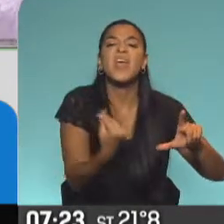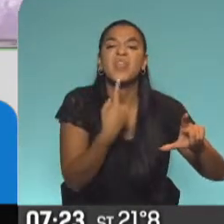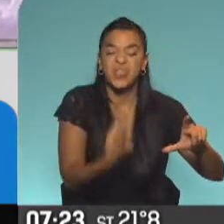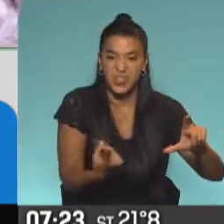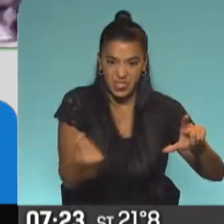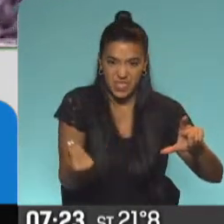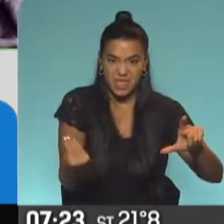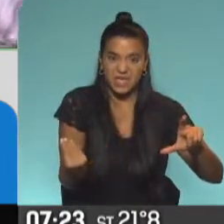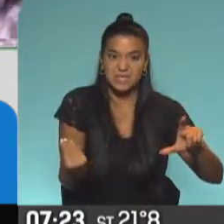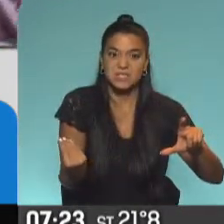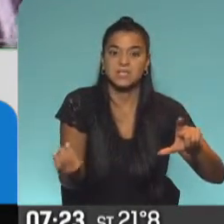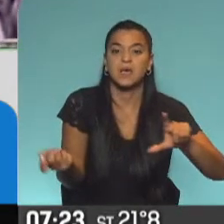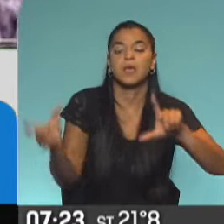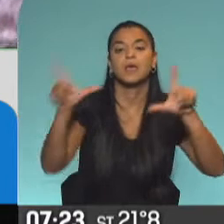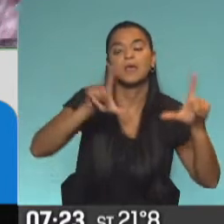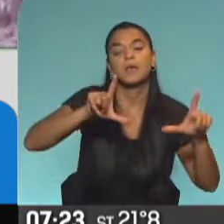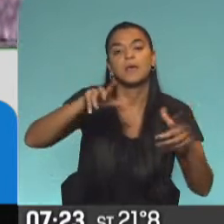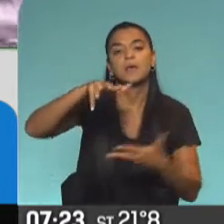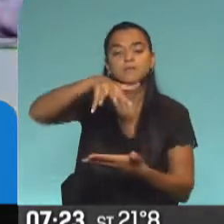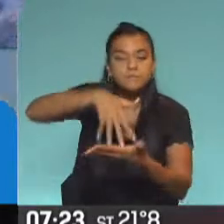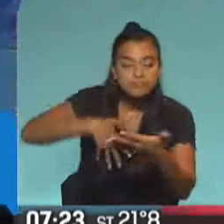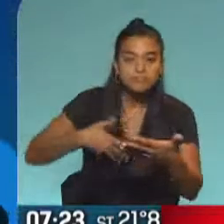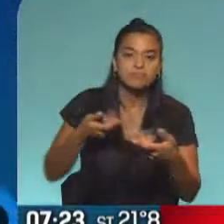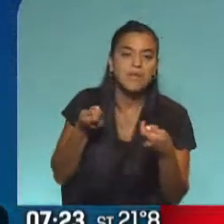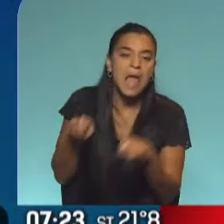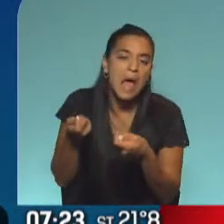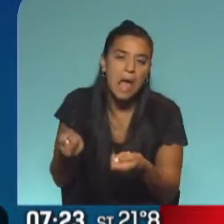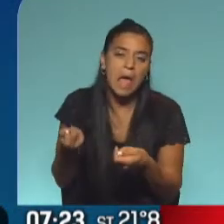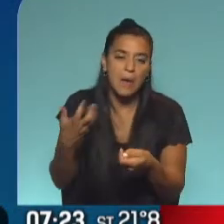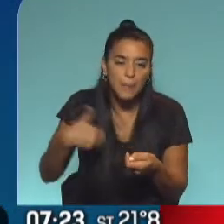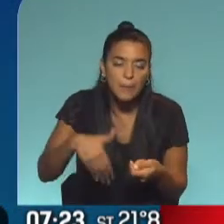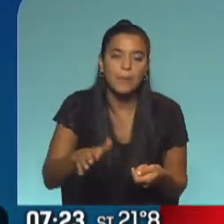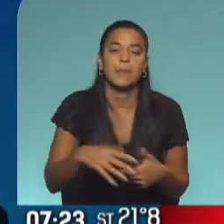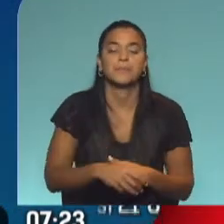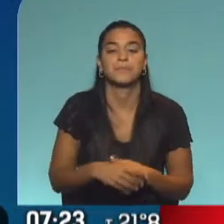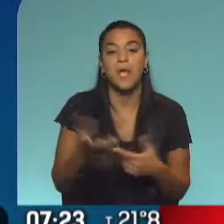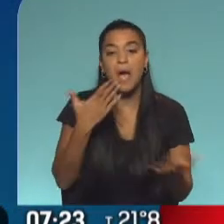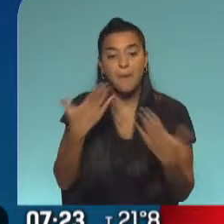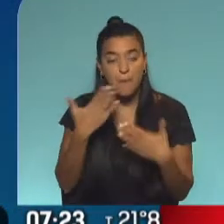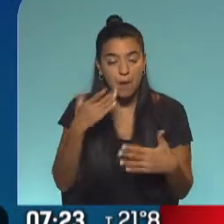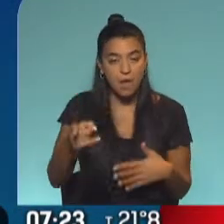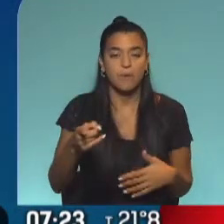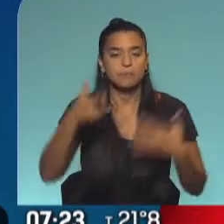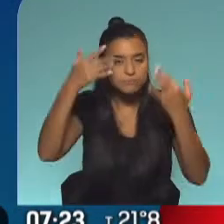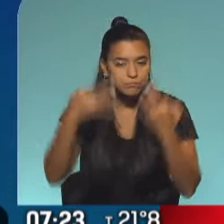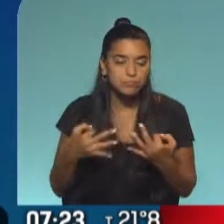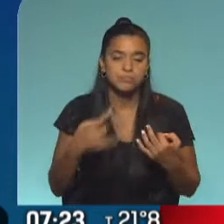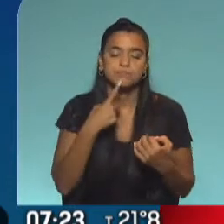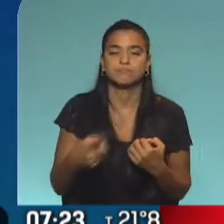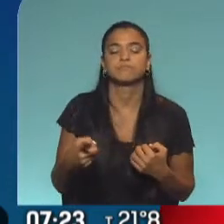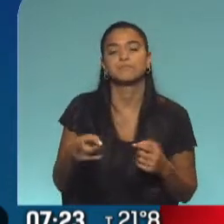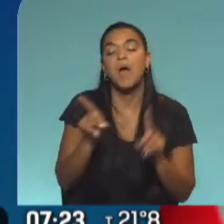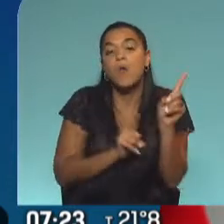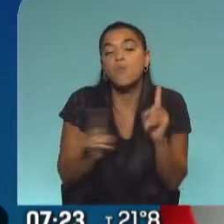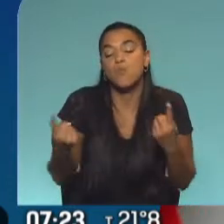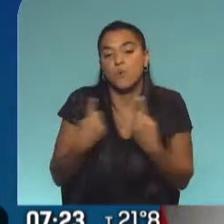esa suerte de instigación a cometer ese delito. Le hablaba, en concreto, de algunas